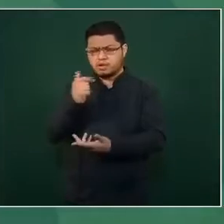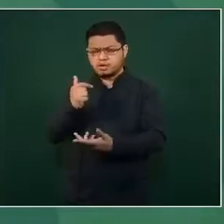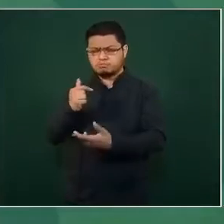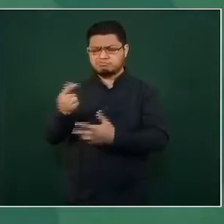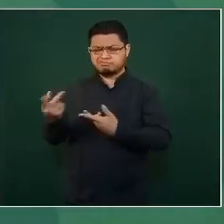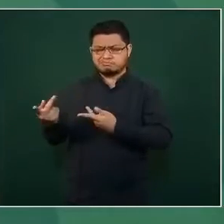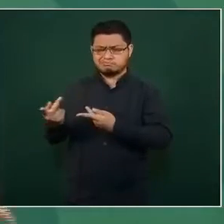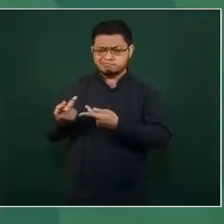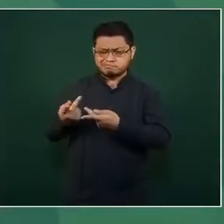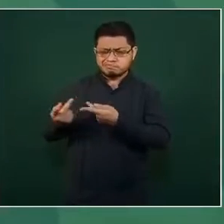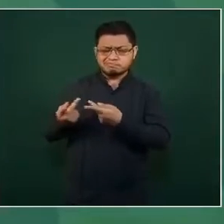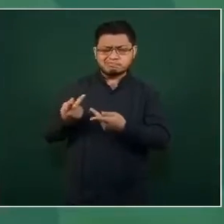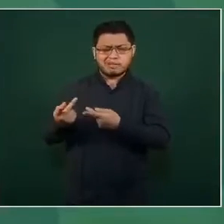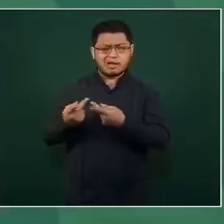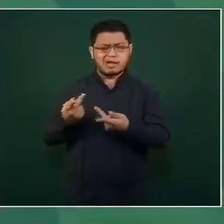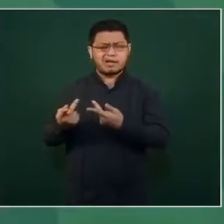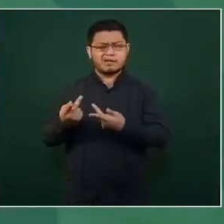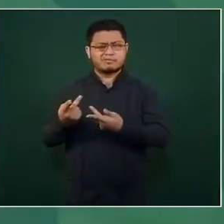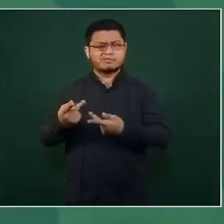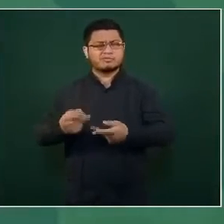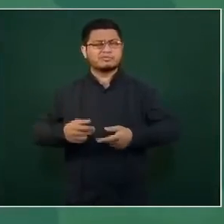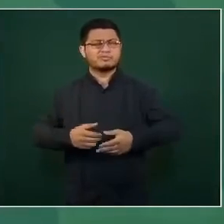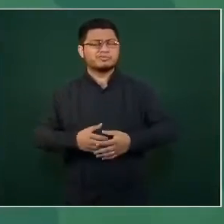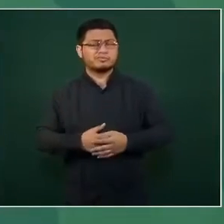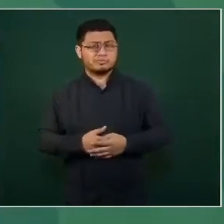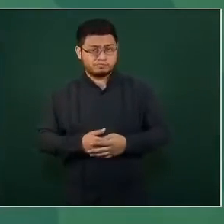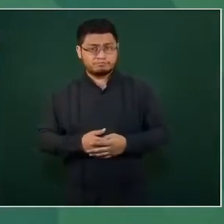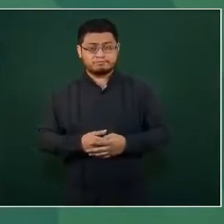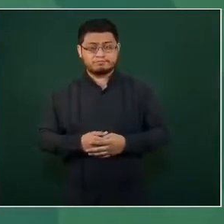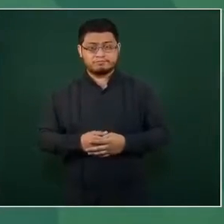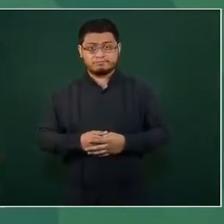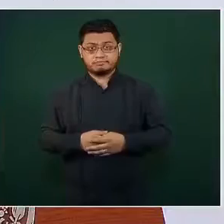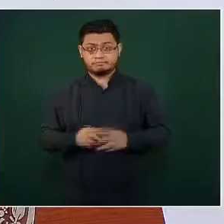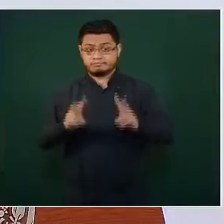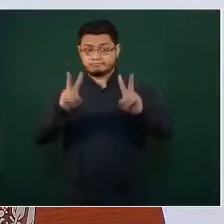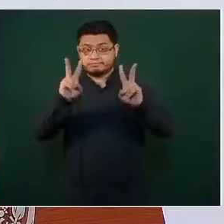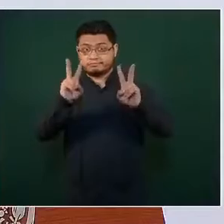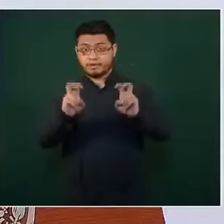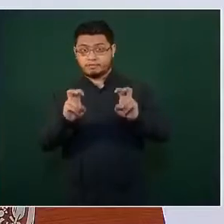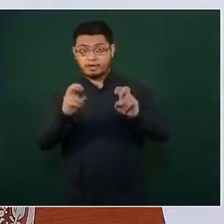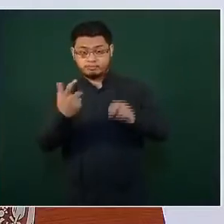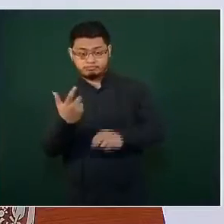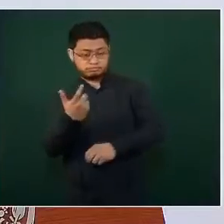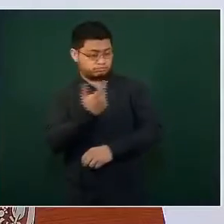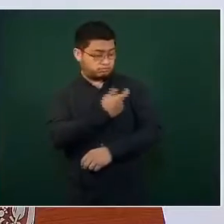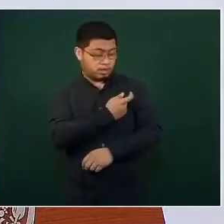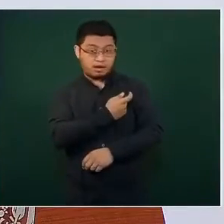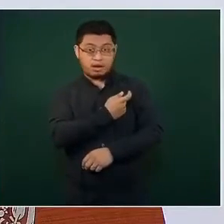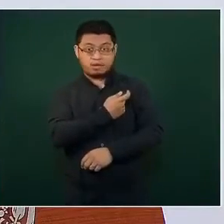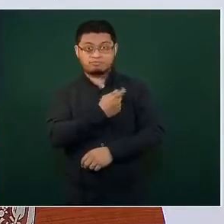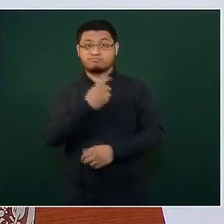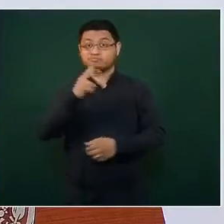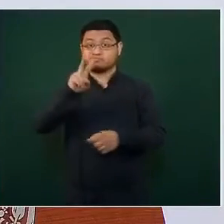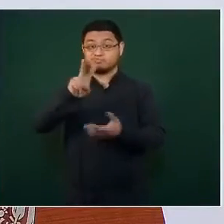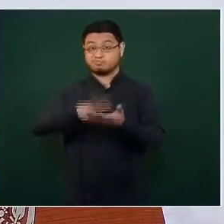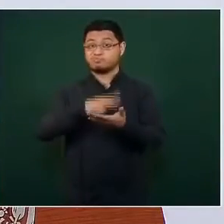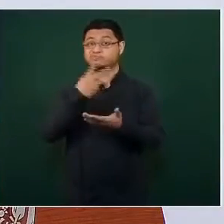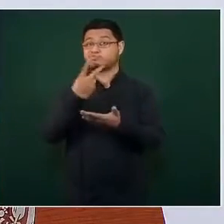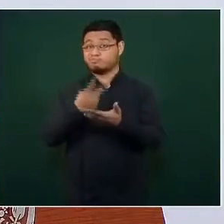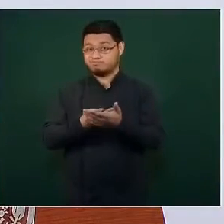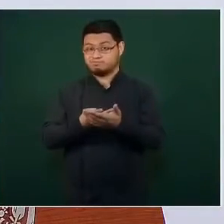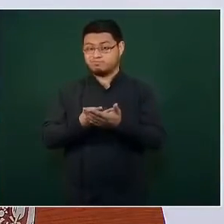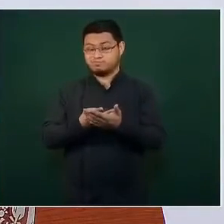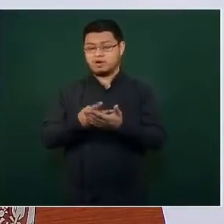la aplicación de las dos dosis para la